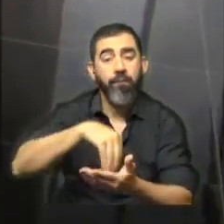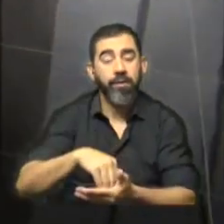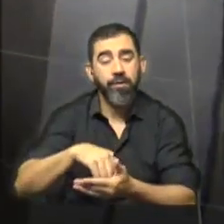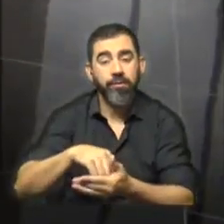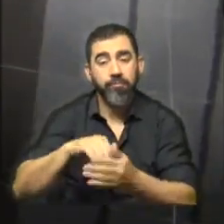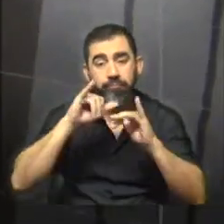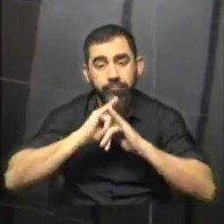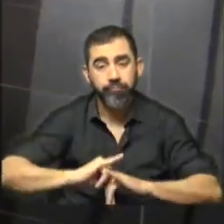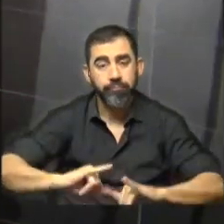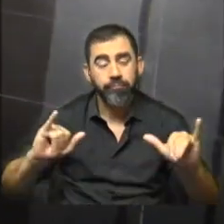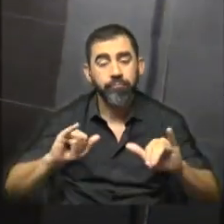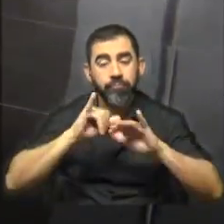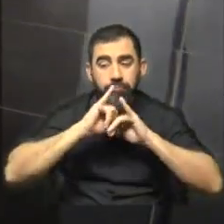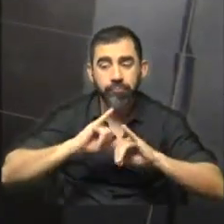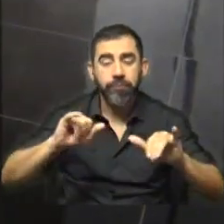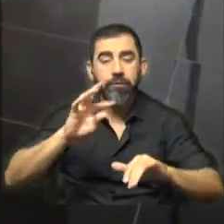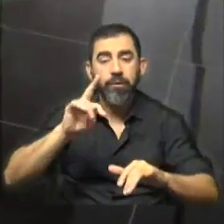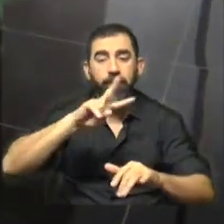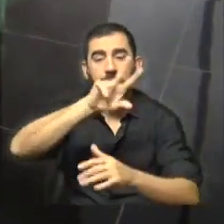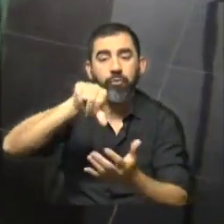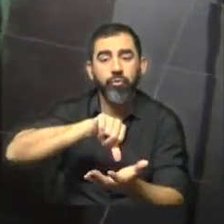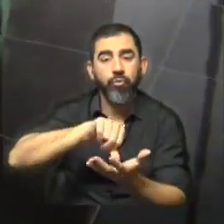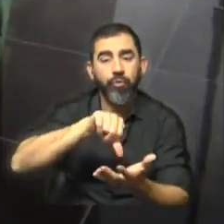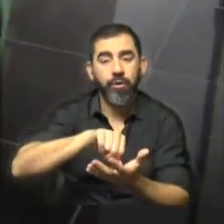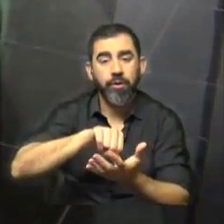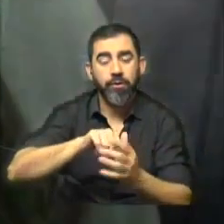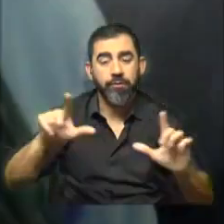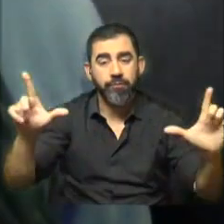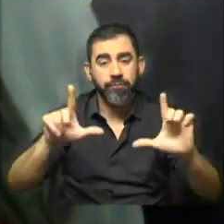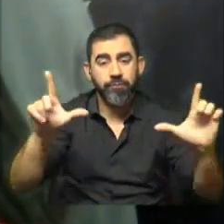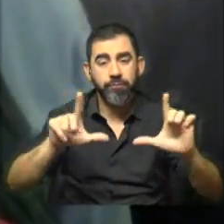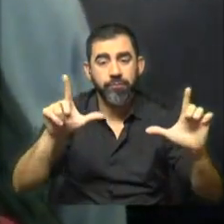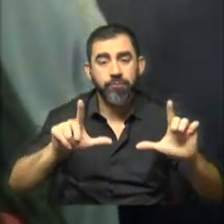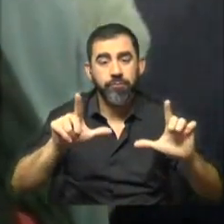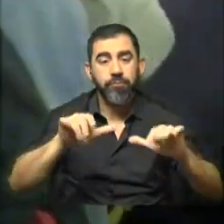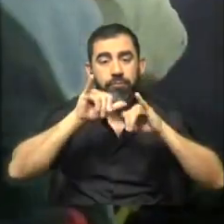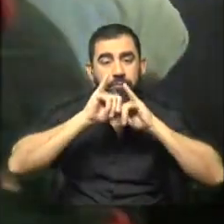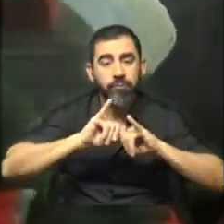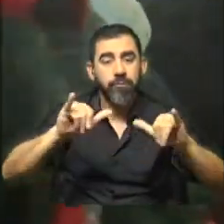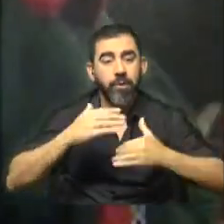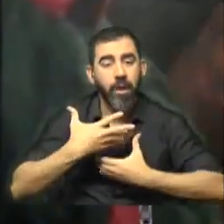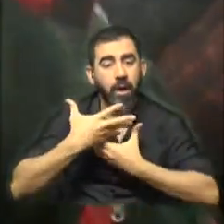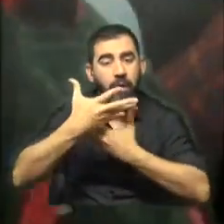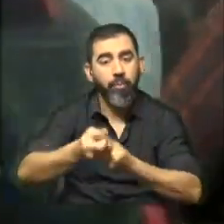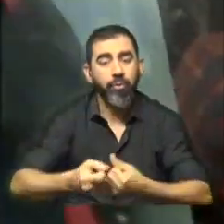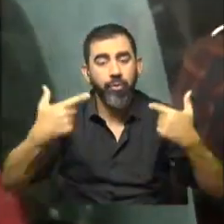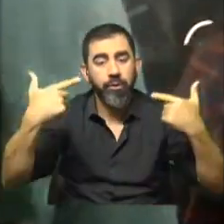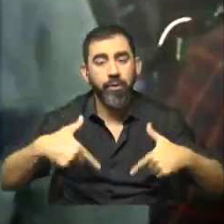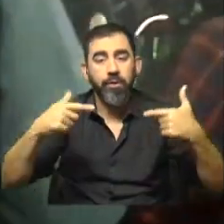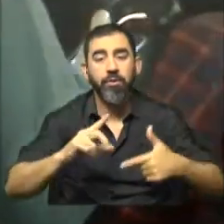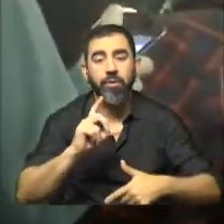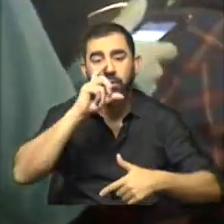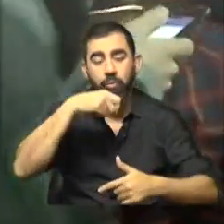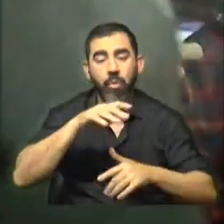Orgullo Gay y será transmitida por TV Ciudad. Sí, vamos a ver por nuestra pantalla. La transmisión es parte de los apoyos que brindan la Intendencia de